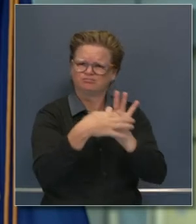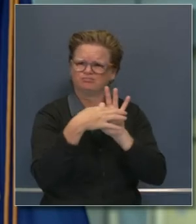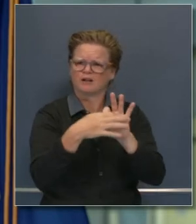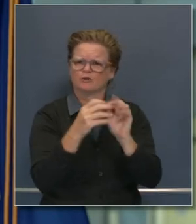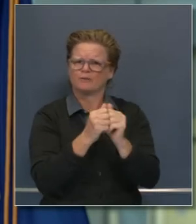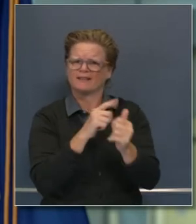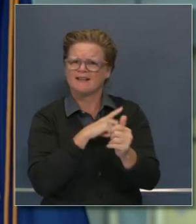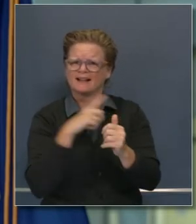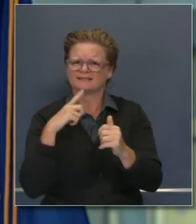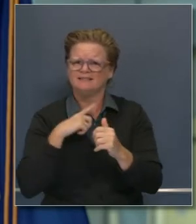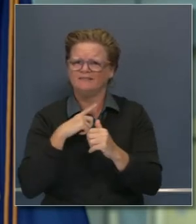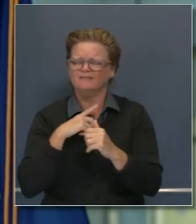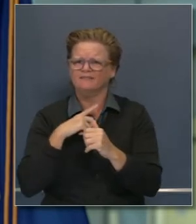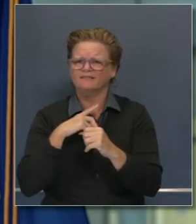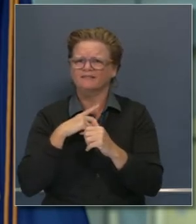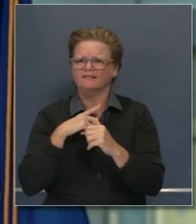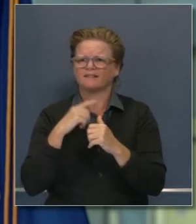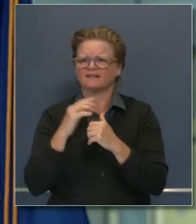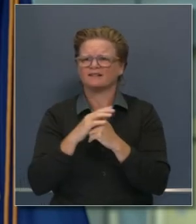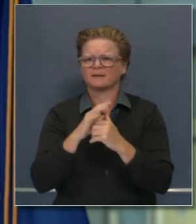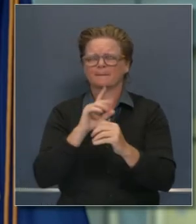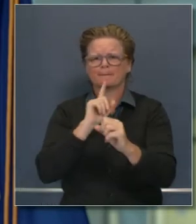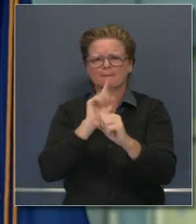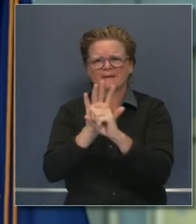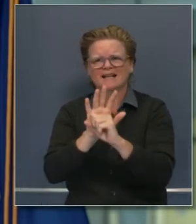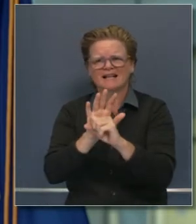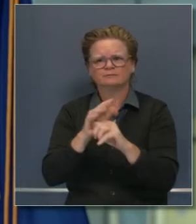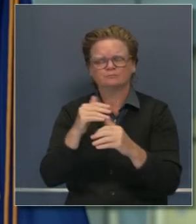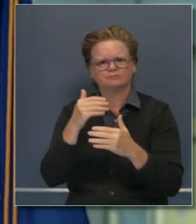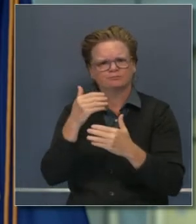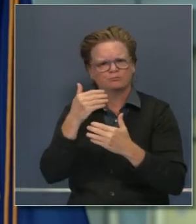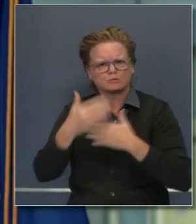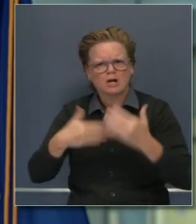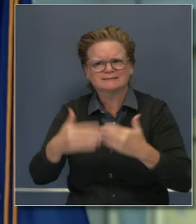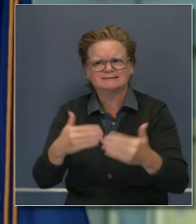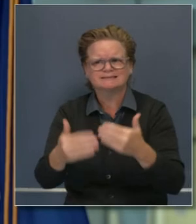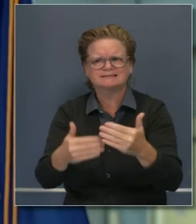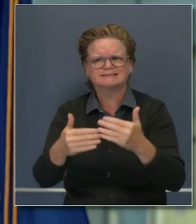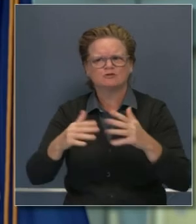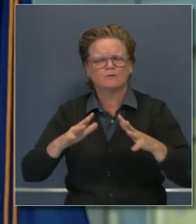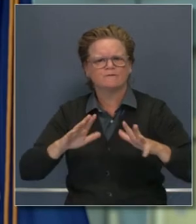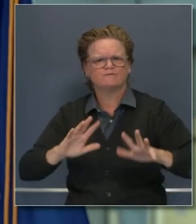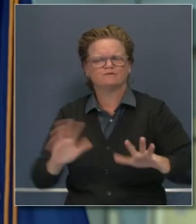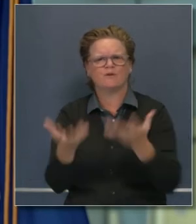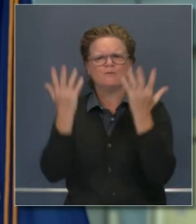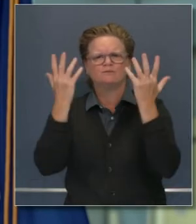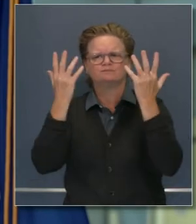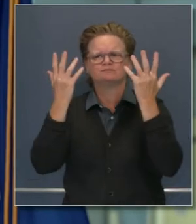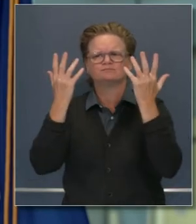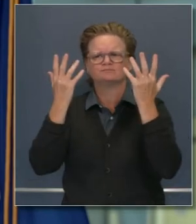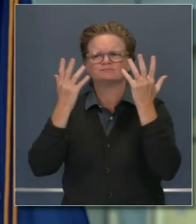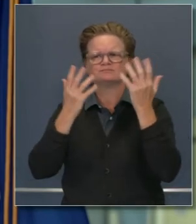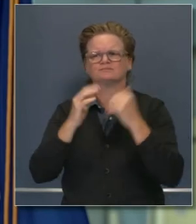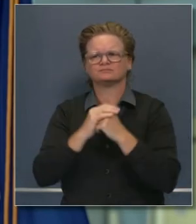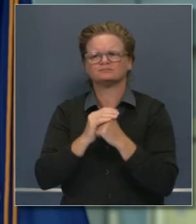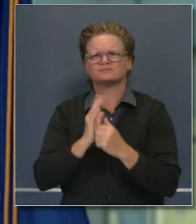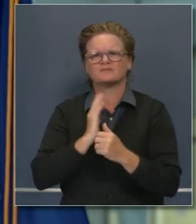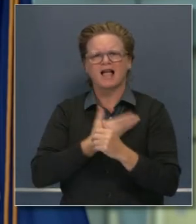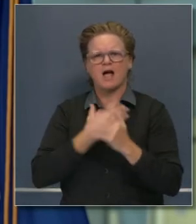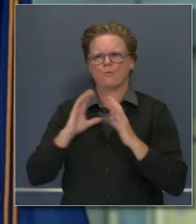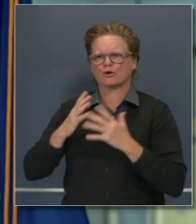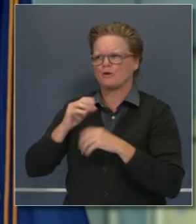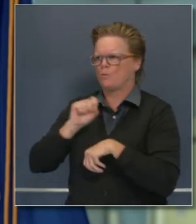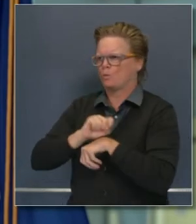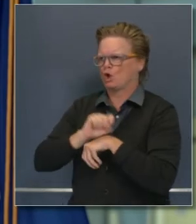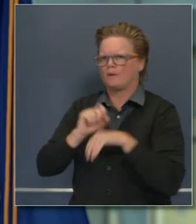estamos comprometidos a un proceso que pronto esperamos avanzar esos esfuerzos. Y estoy muy comprometido a